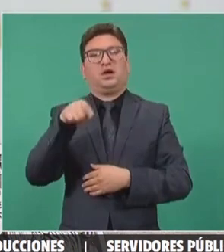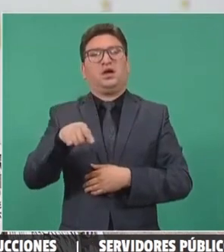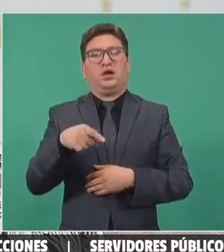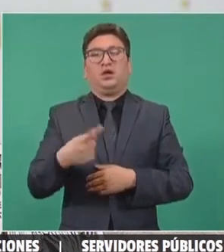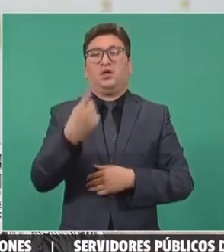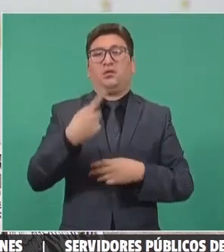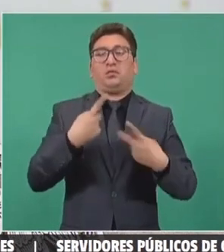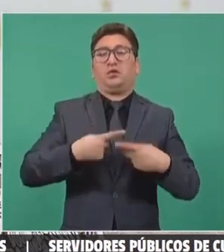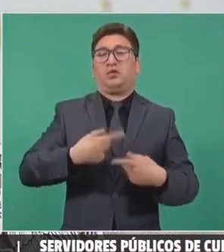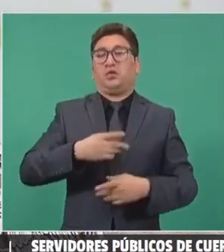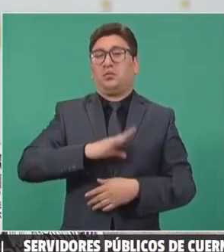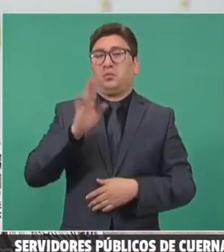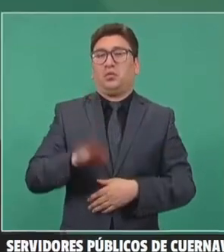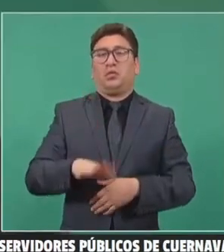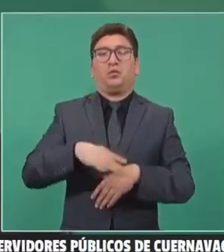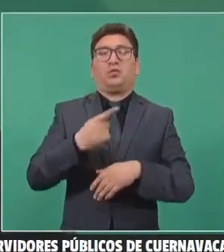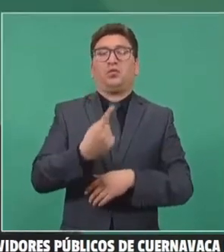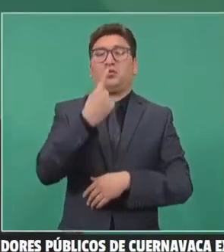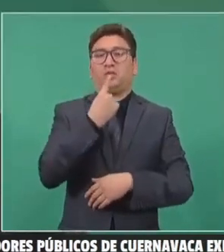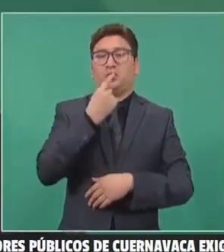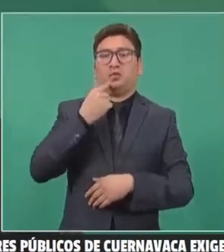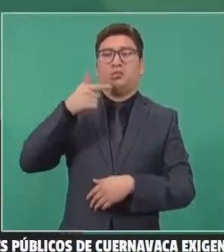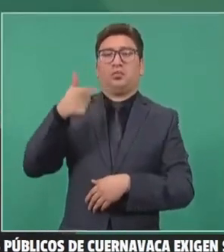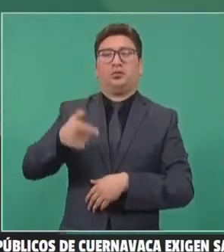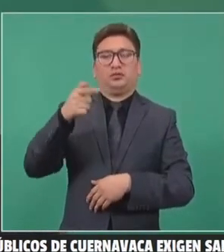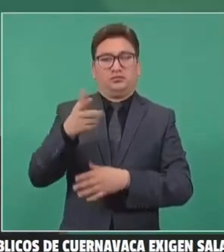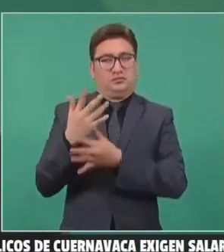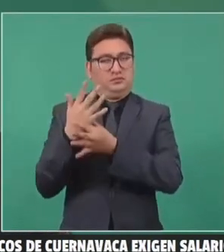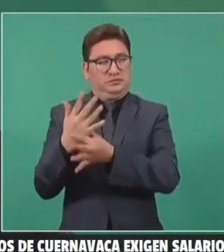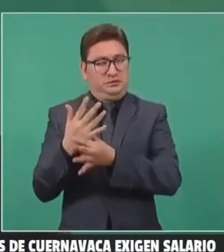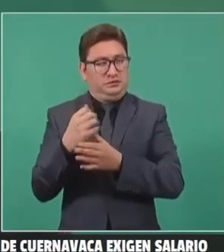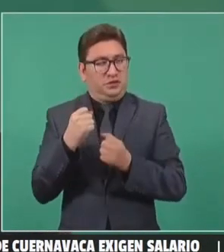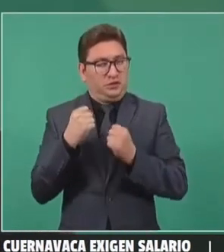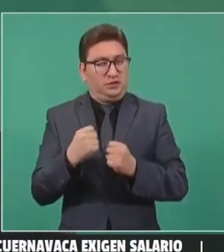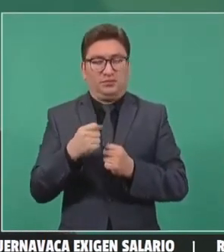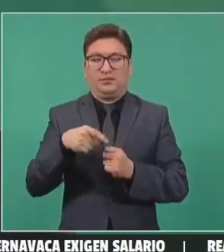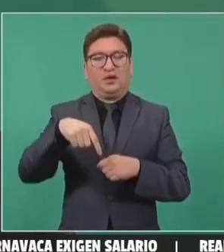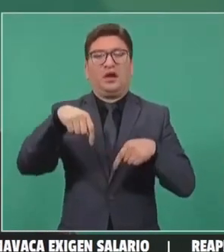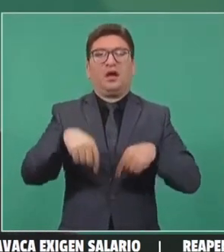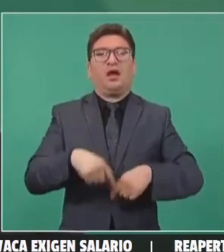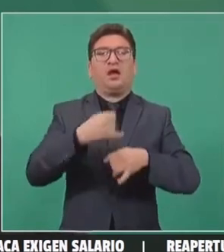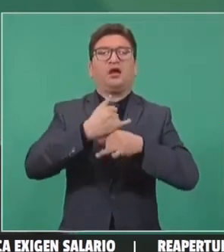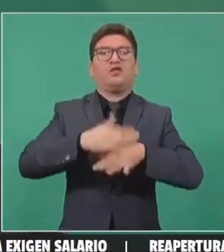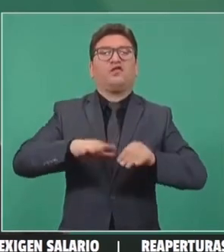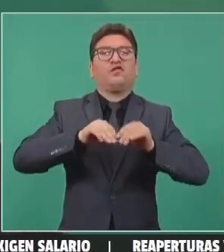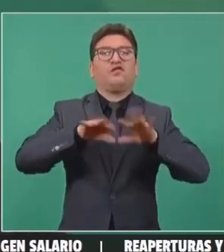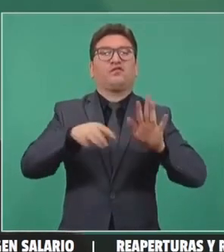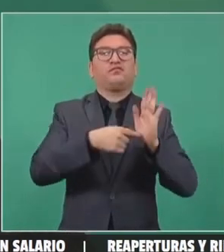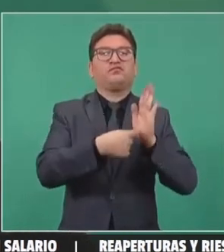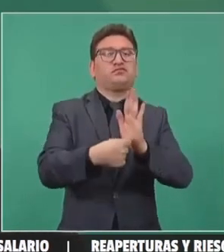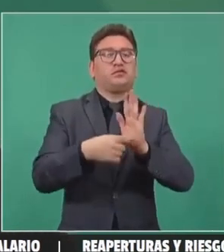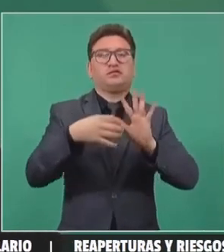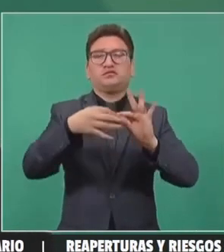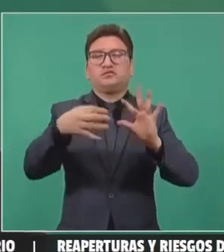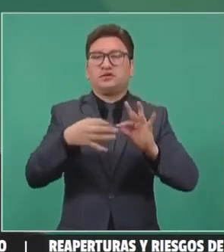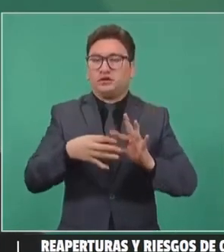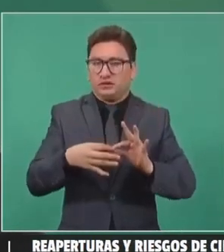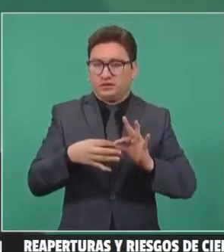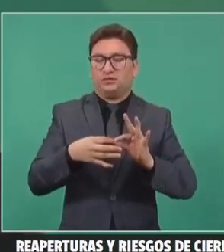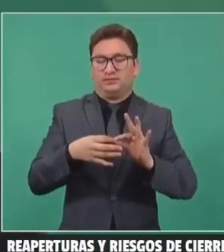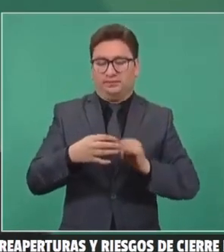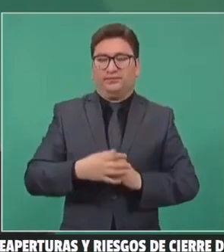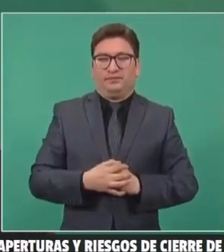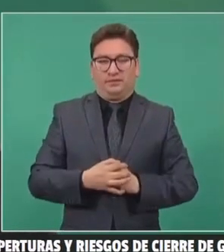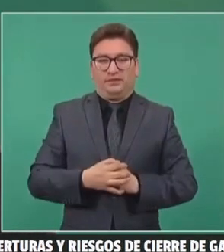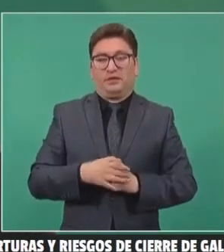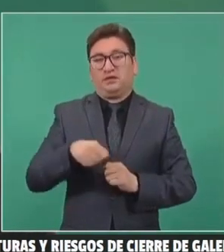trabajador asesinado por un policía. En este espacio se desmintió esa información, incluso se compartió la postura